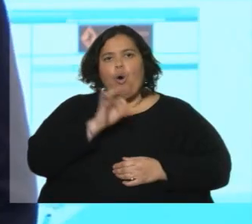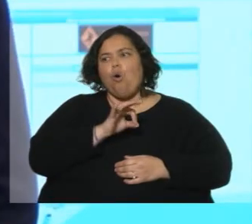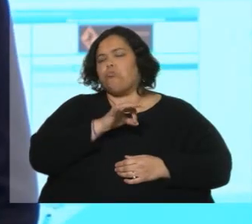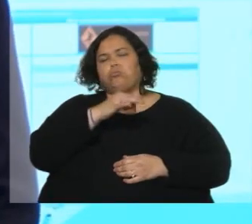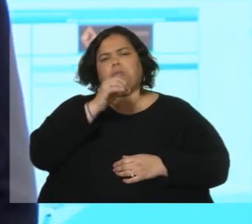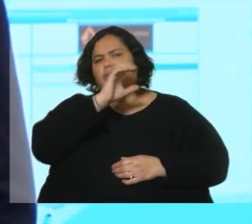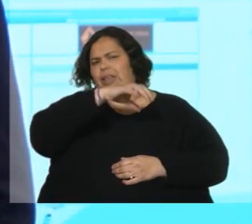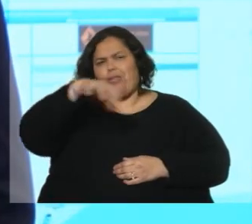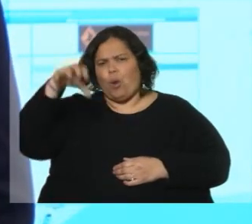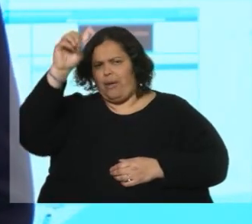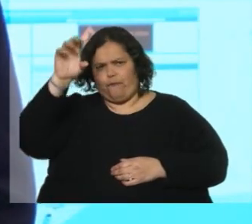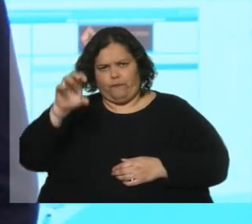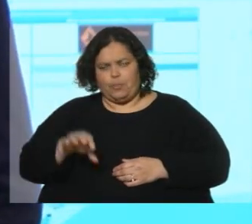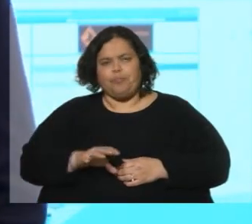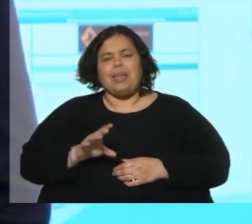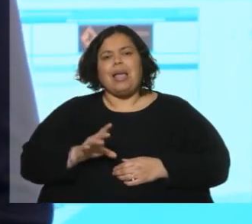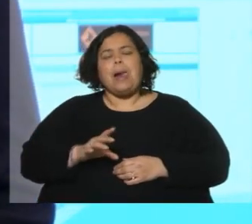nuestra red. ¿Qué se hace con eso?